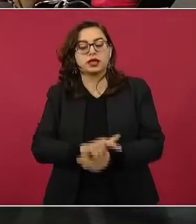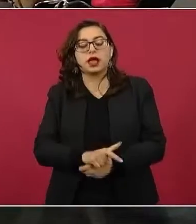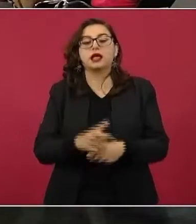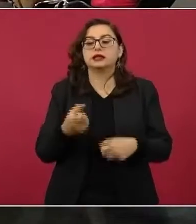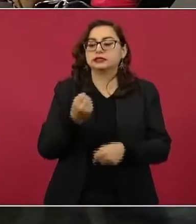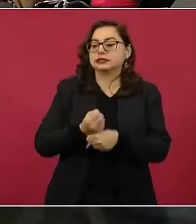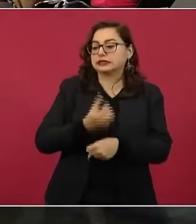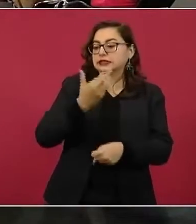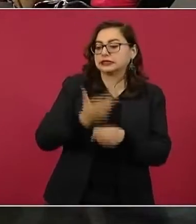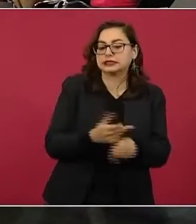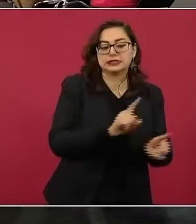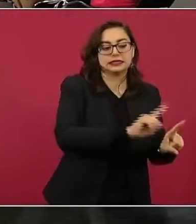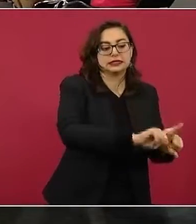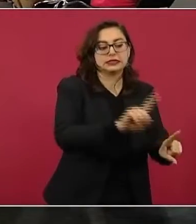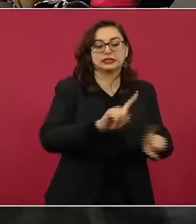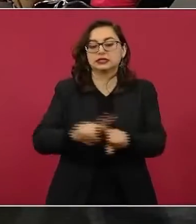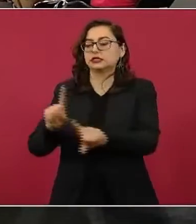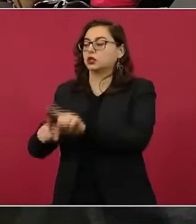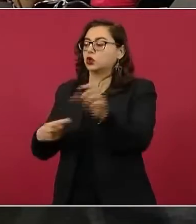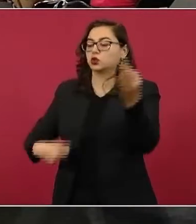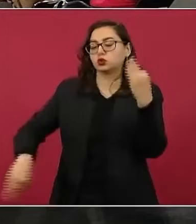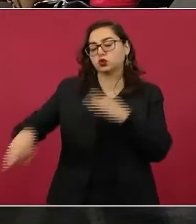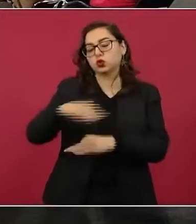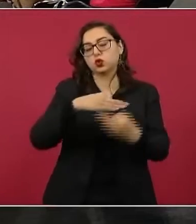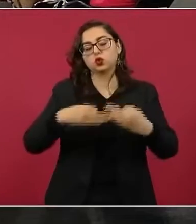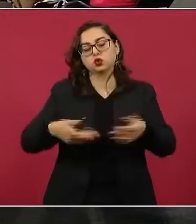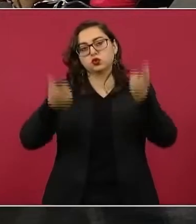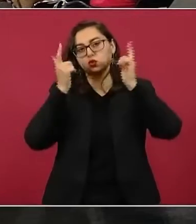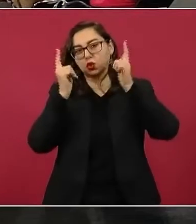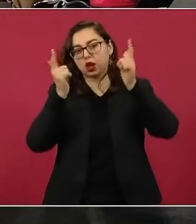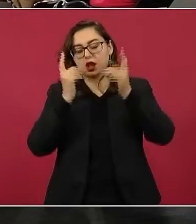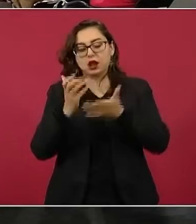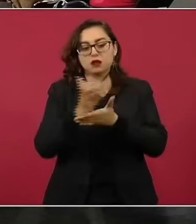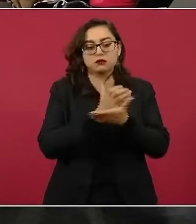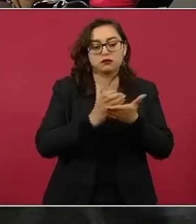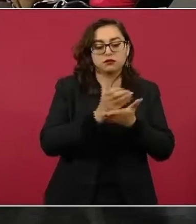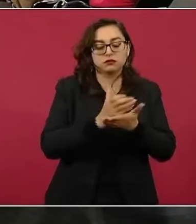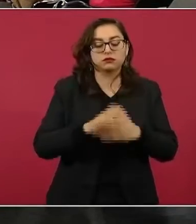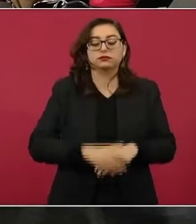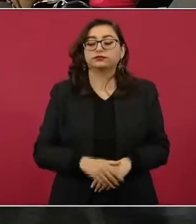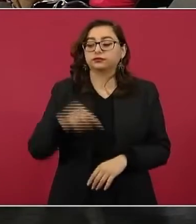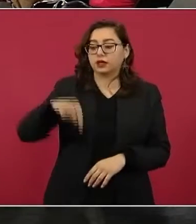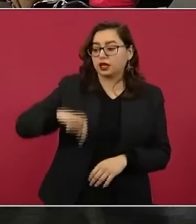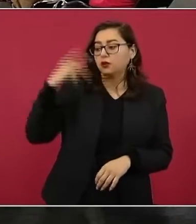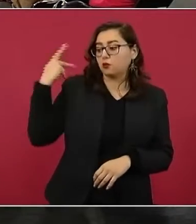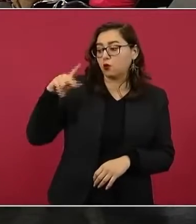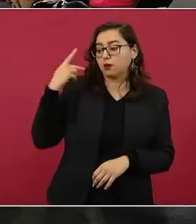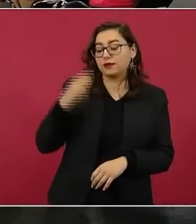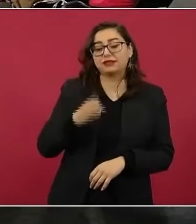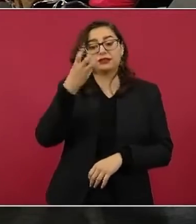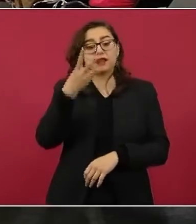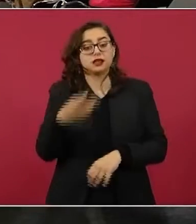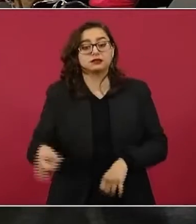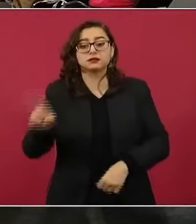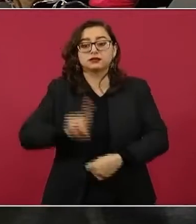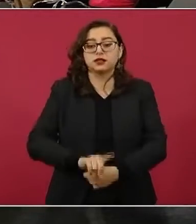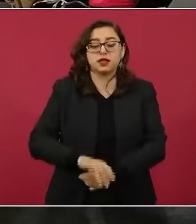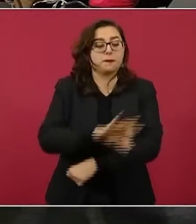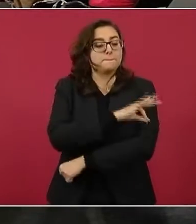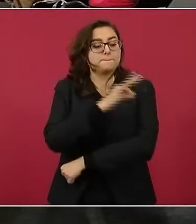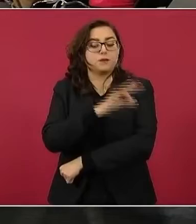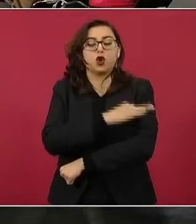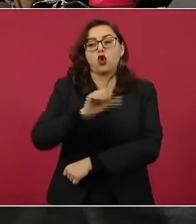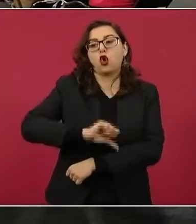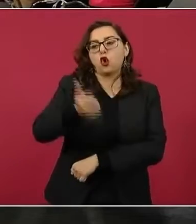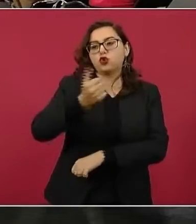de verdad una pronta recuperación, y este proceso va a durar tres días aquí en Puebla, en otros estados durará más